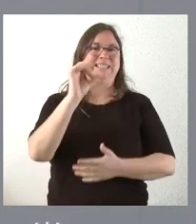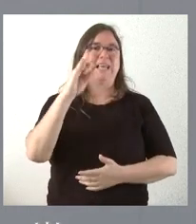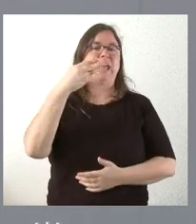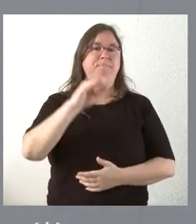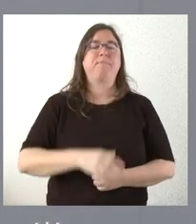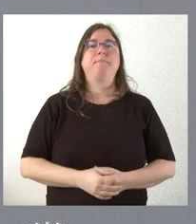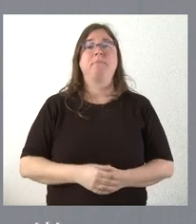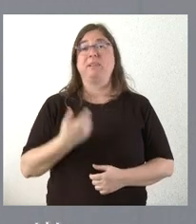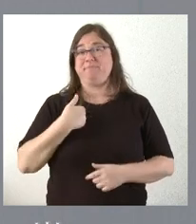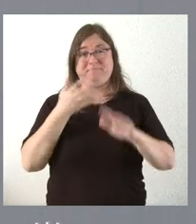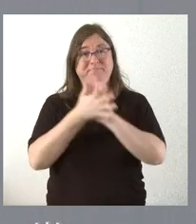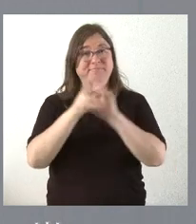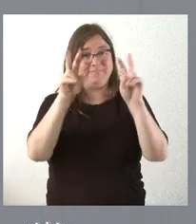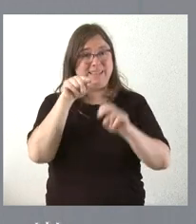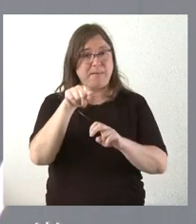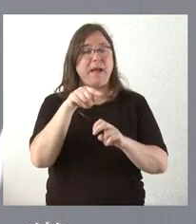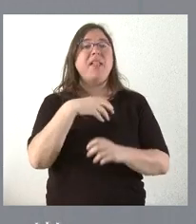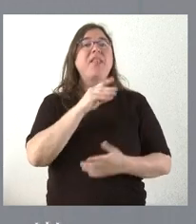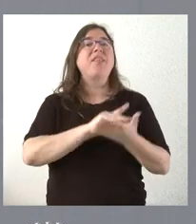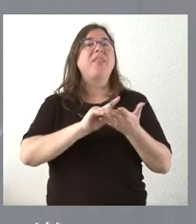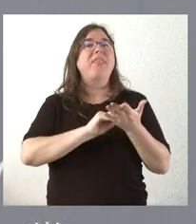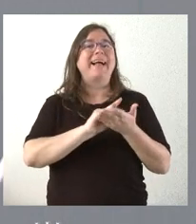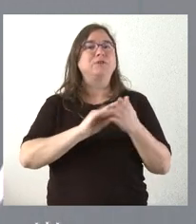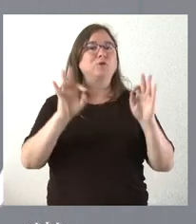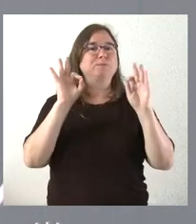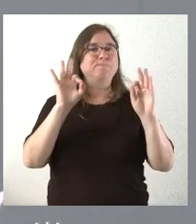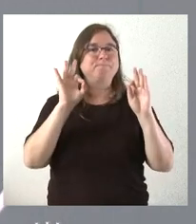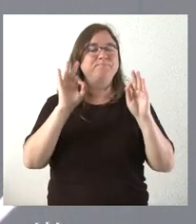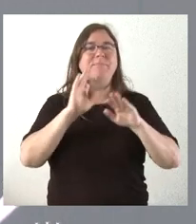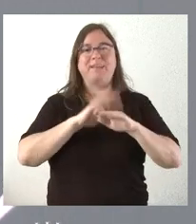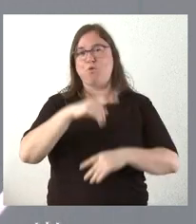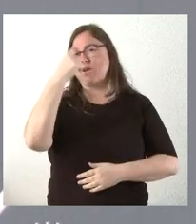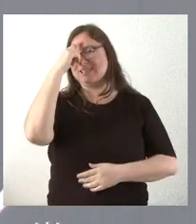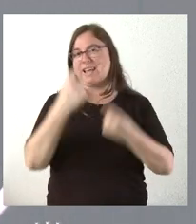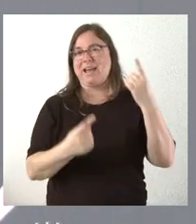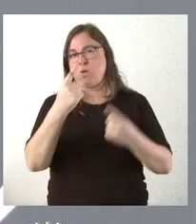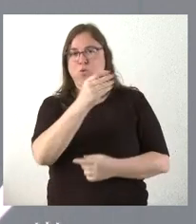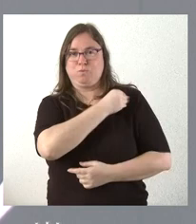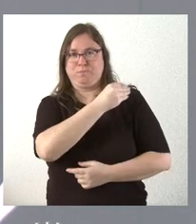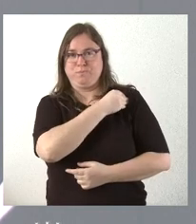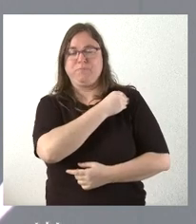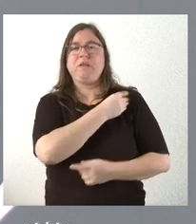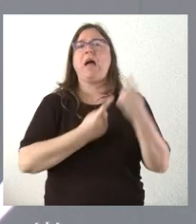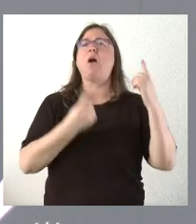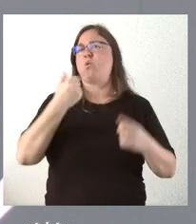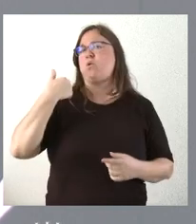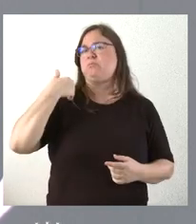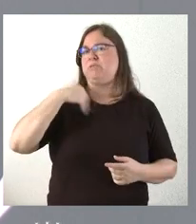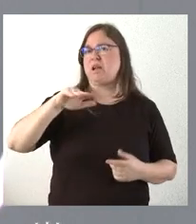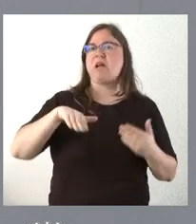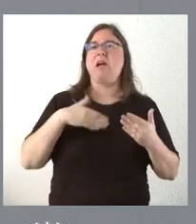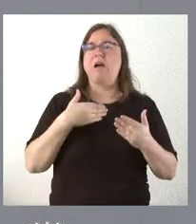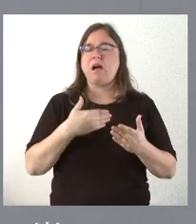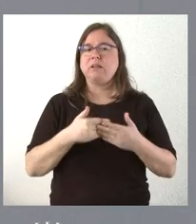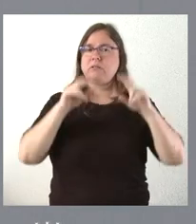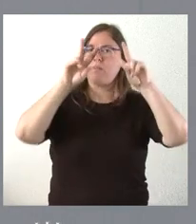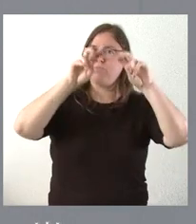citarles a ustedes los datos específicos, porque sé que a ustedes algunos los preguntaron y algunos ya, incluso en forma